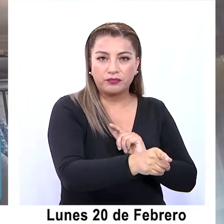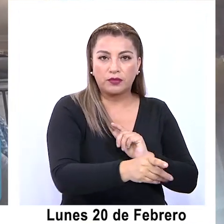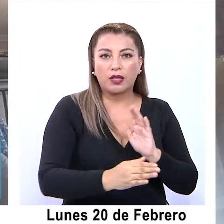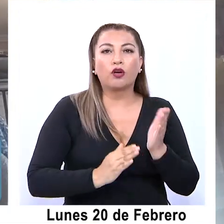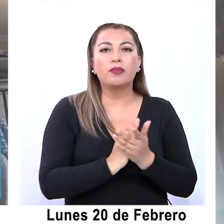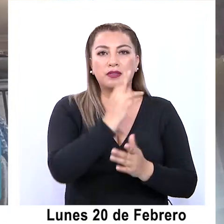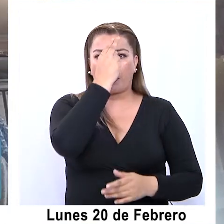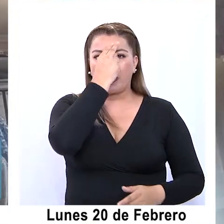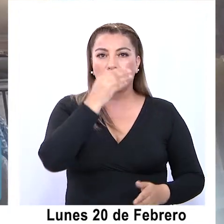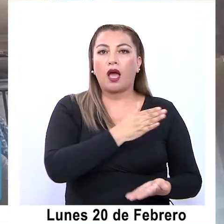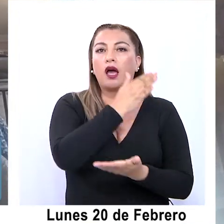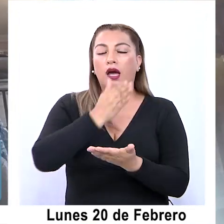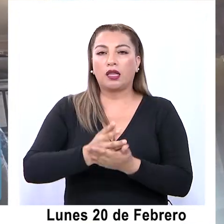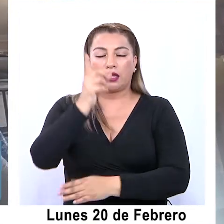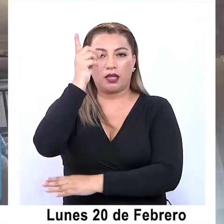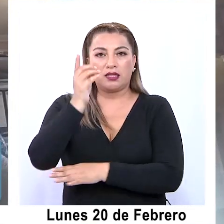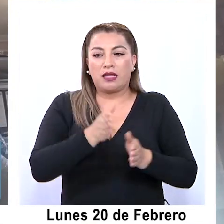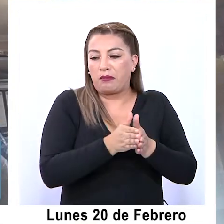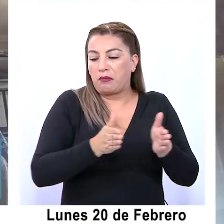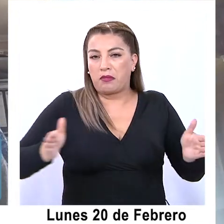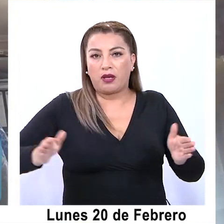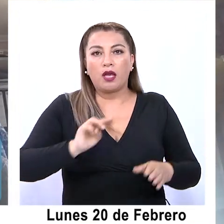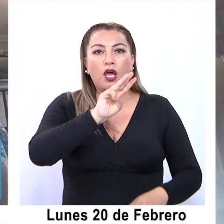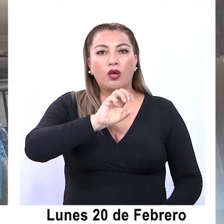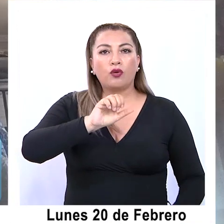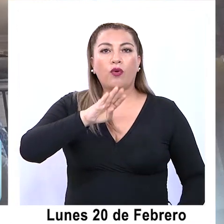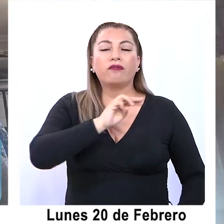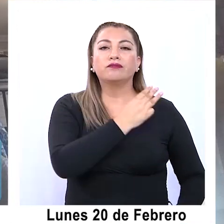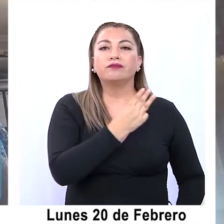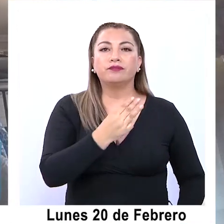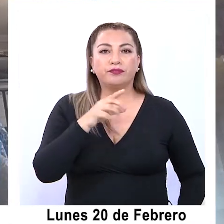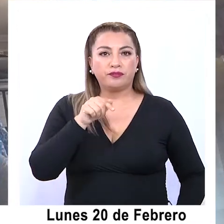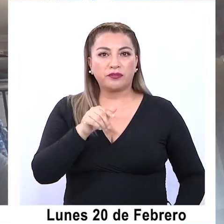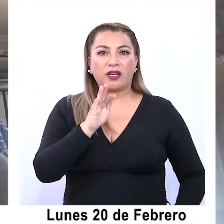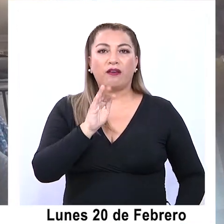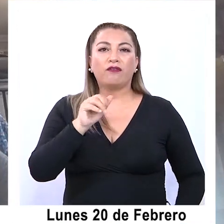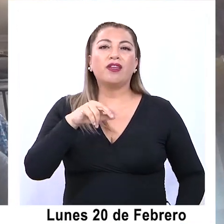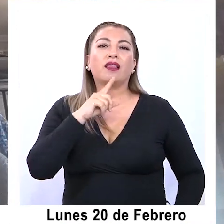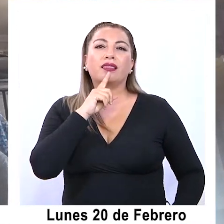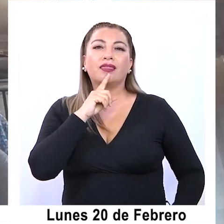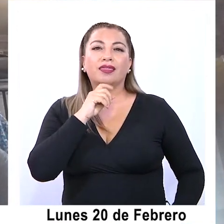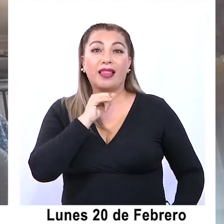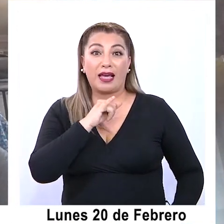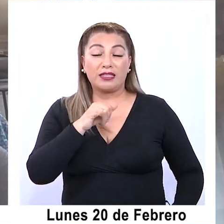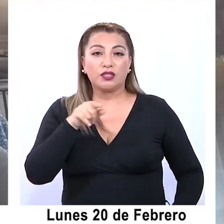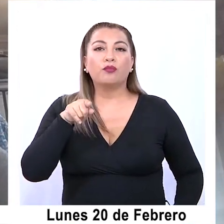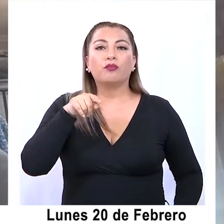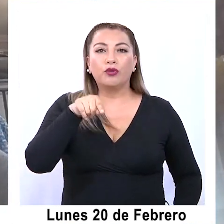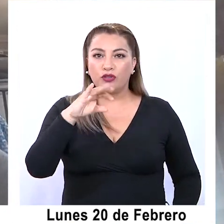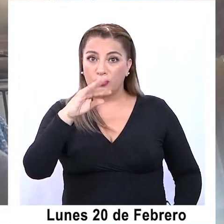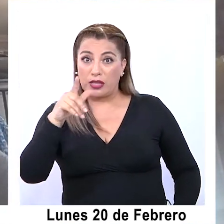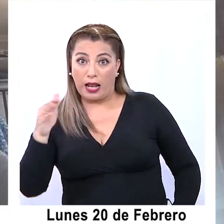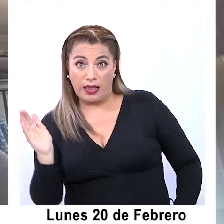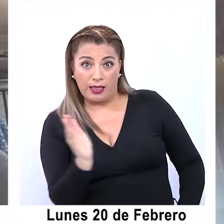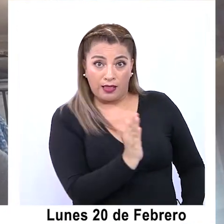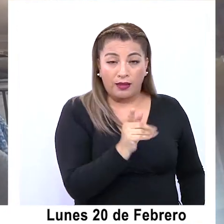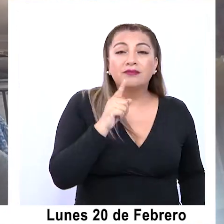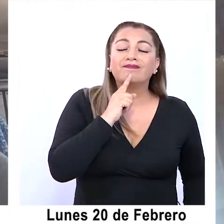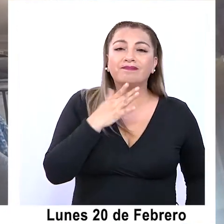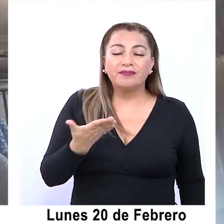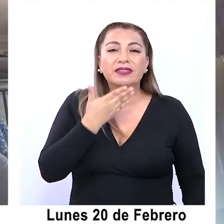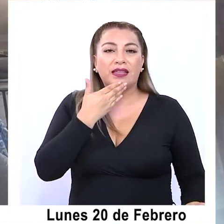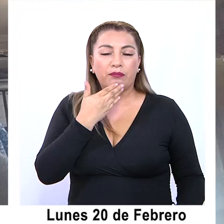marzo a diciembre a través de nuestra página web www.findat.cl. También vamos a tener